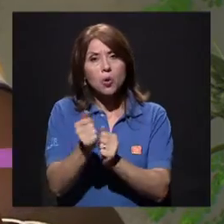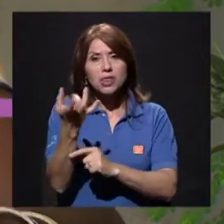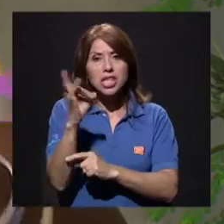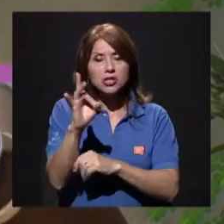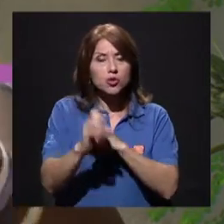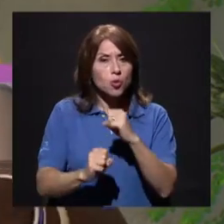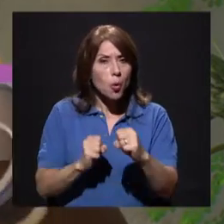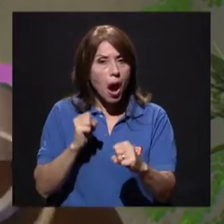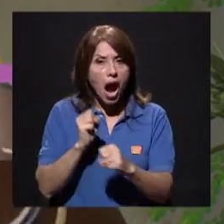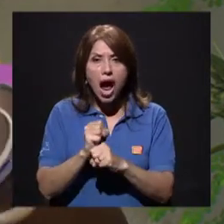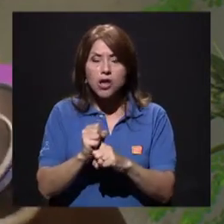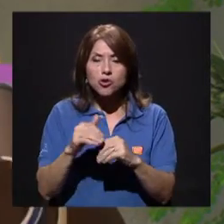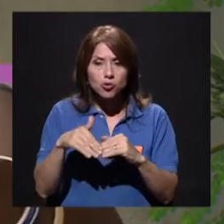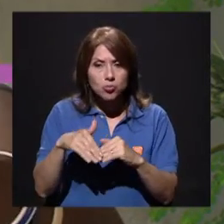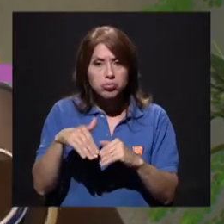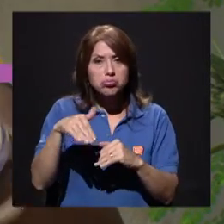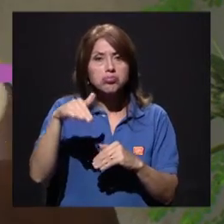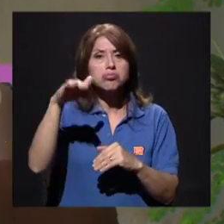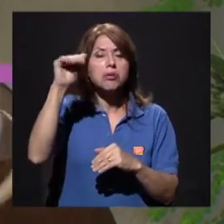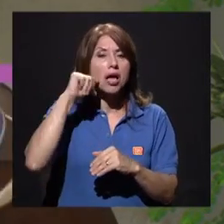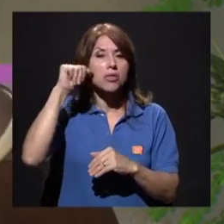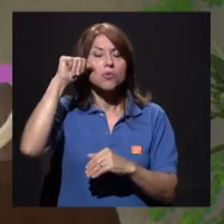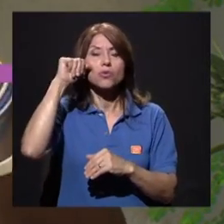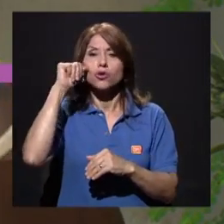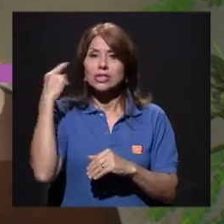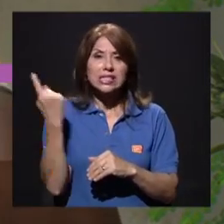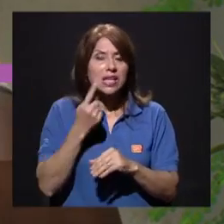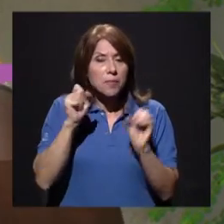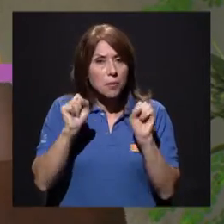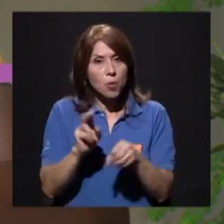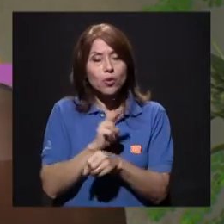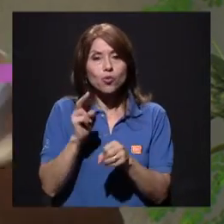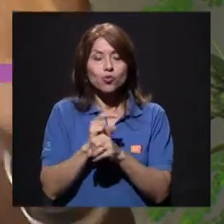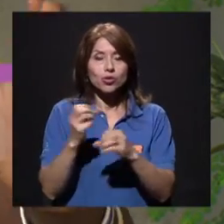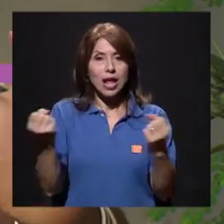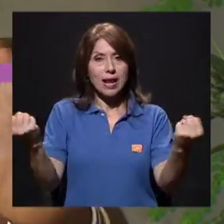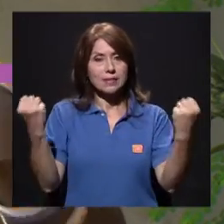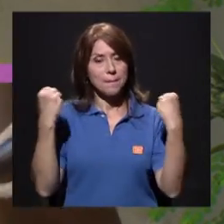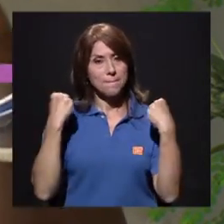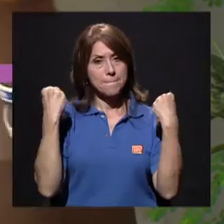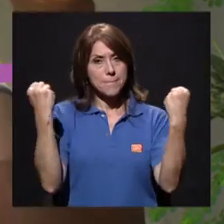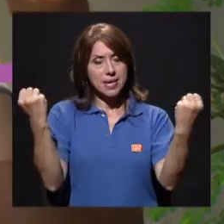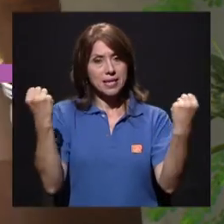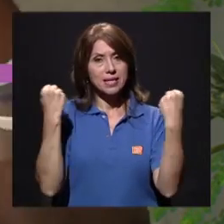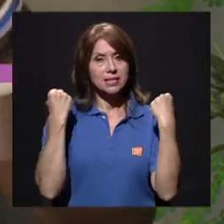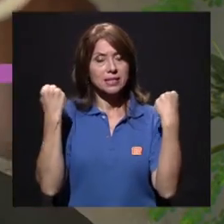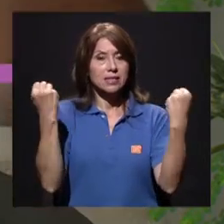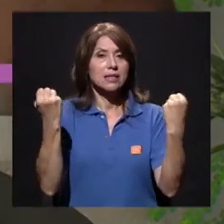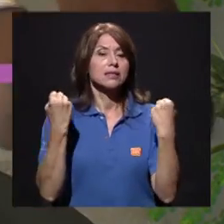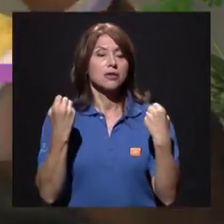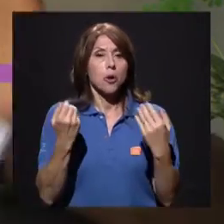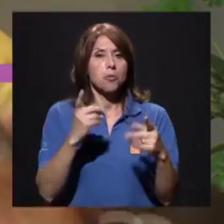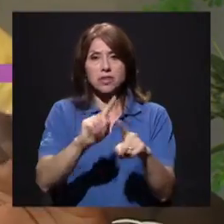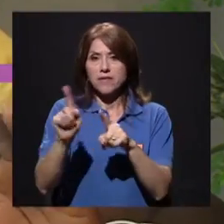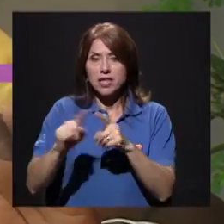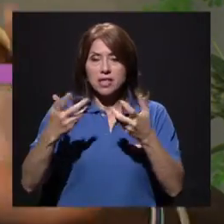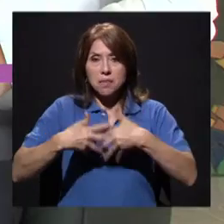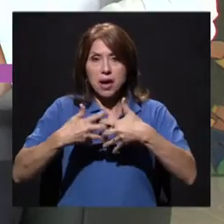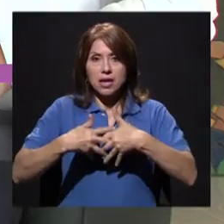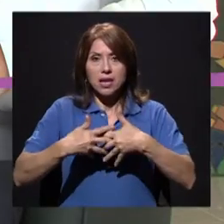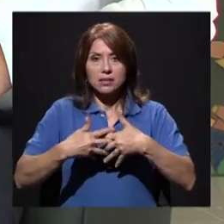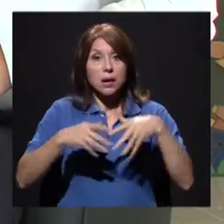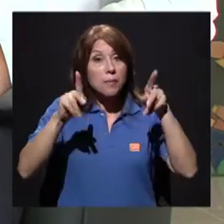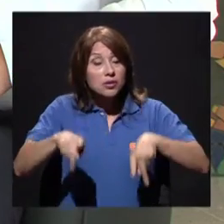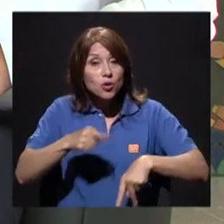hacer las pesas, todo, todo va a ser guiado por el especialista. Los adultos mayores, claro que sí, 70, 80, 90 años,